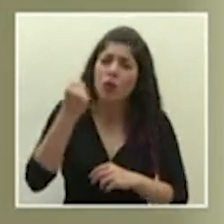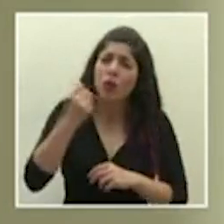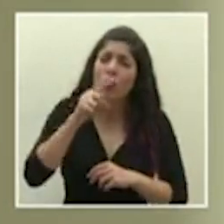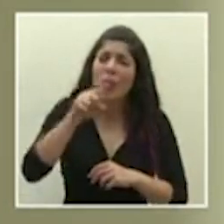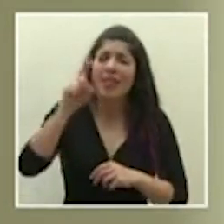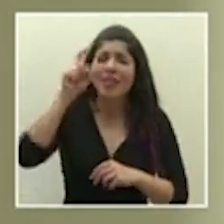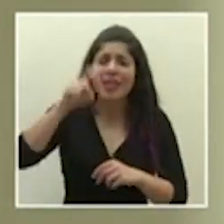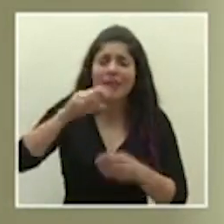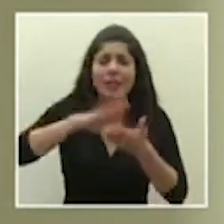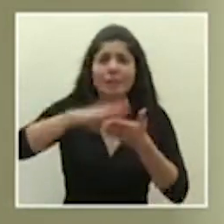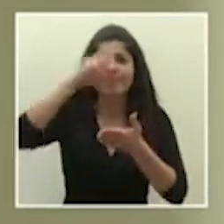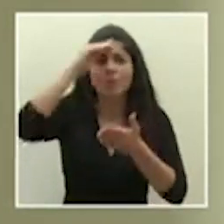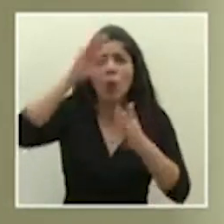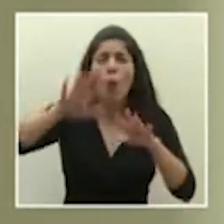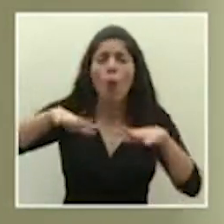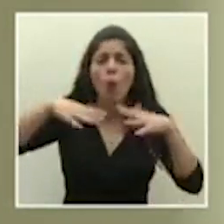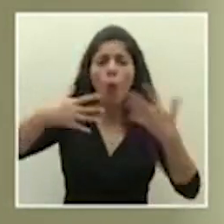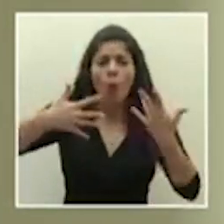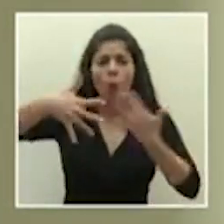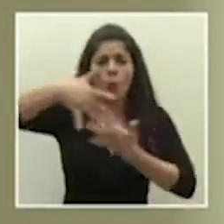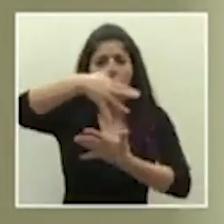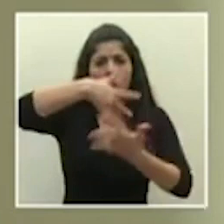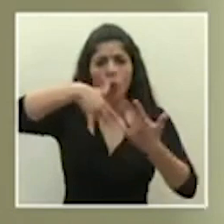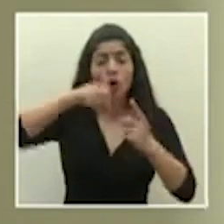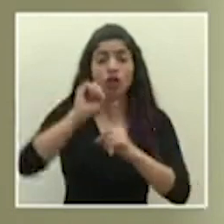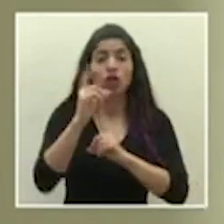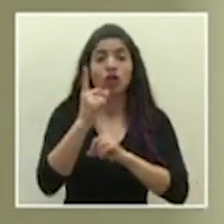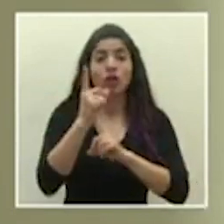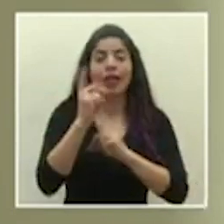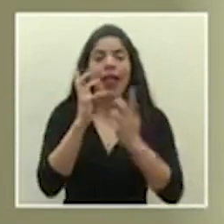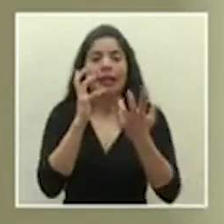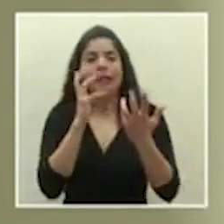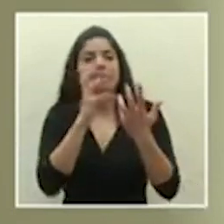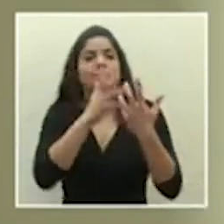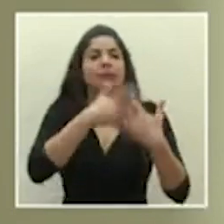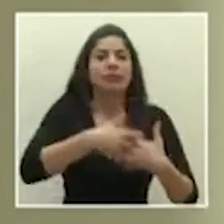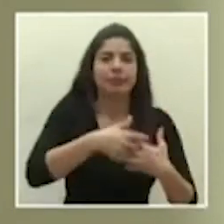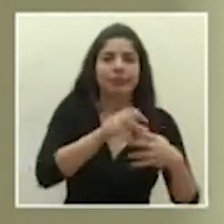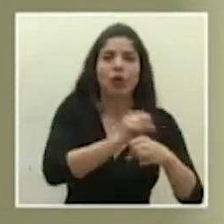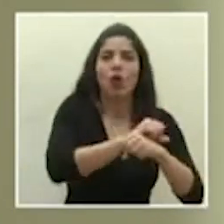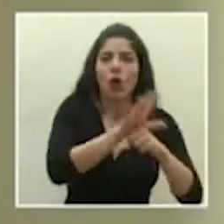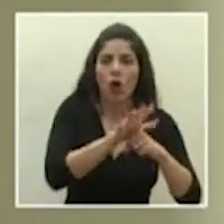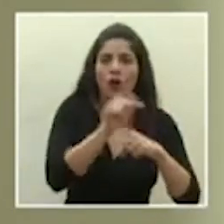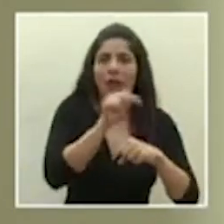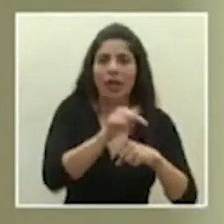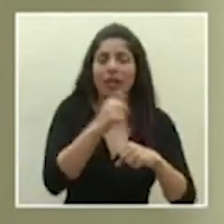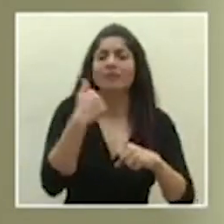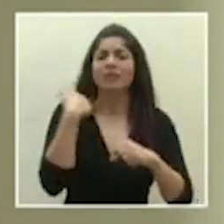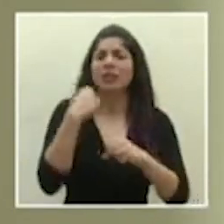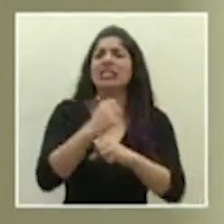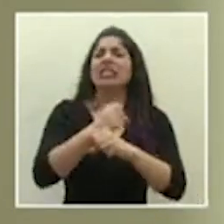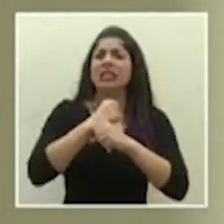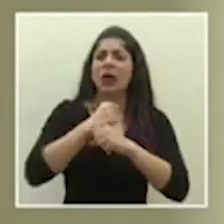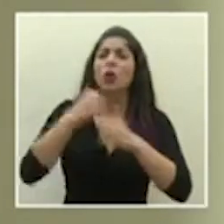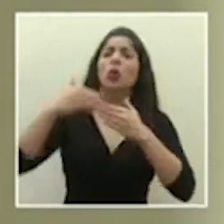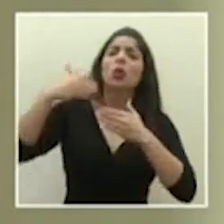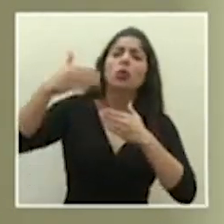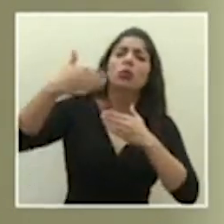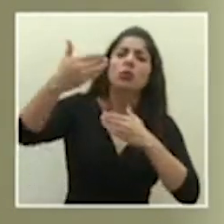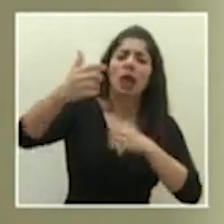cómo convivir tener una sociedad adaptada al COVID-19 y estoy seguro que vendrán tiempos